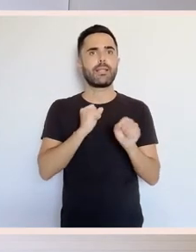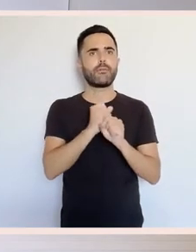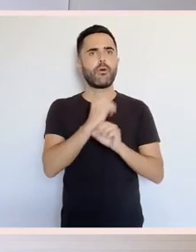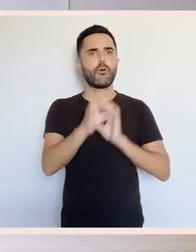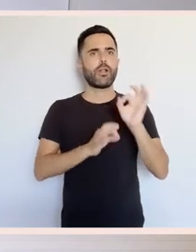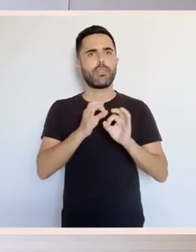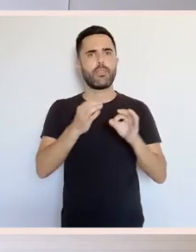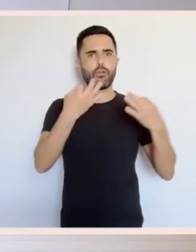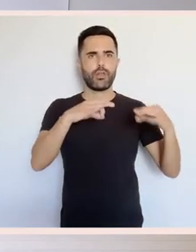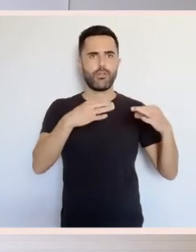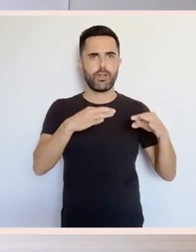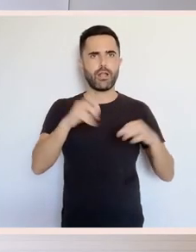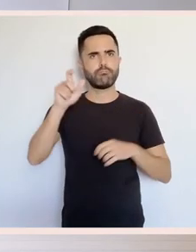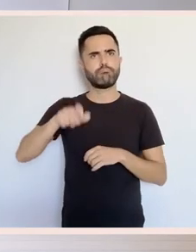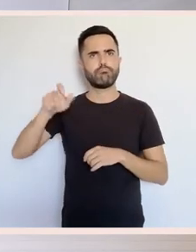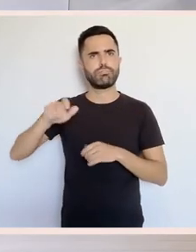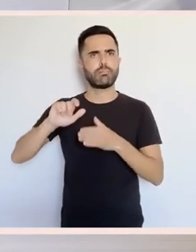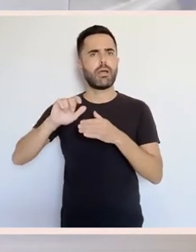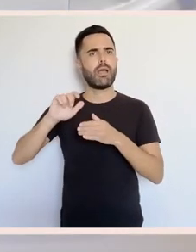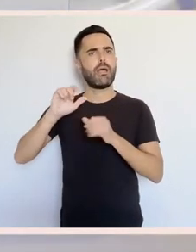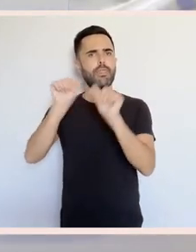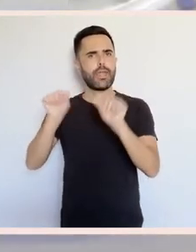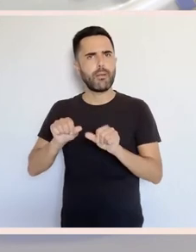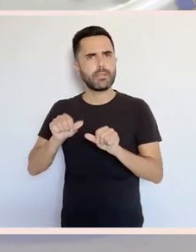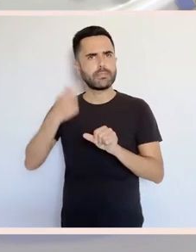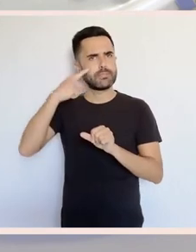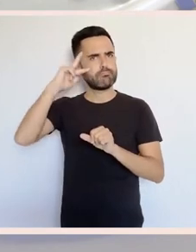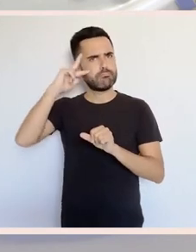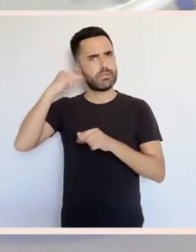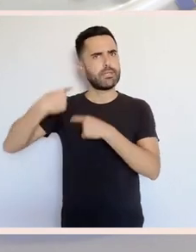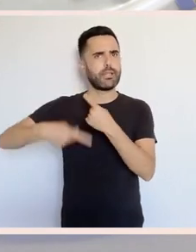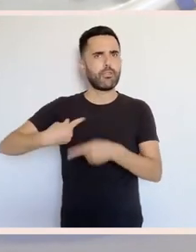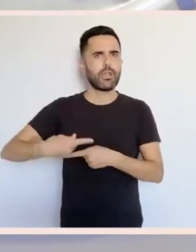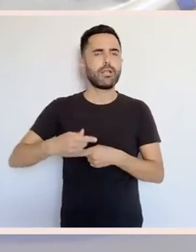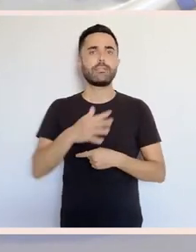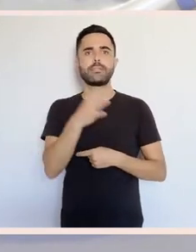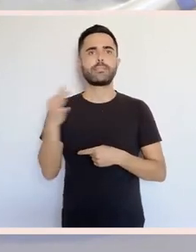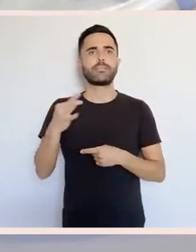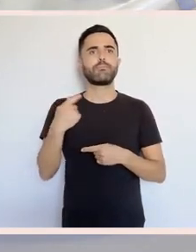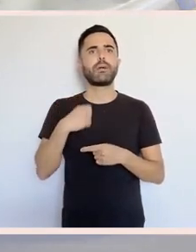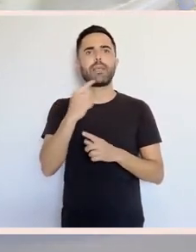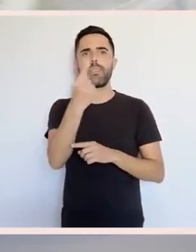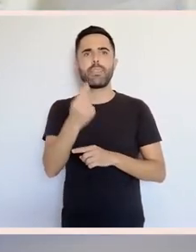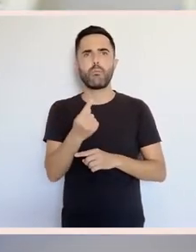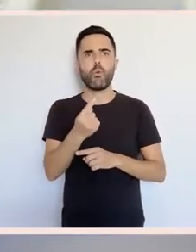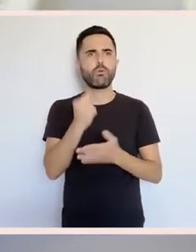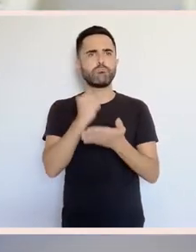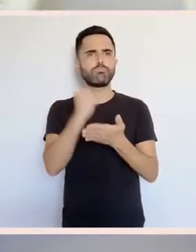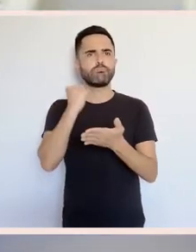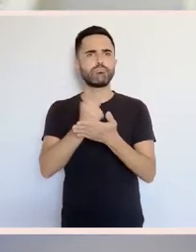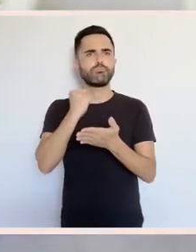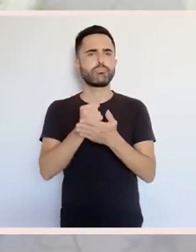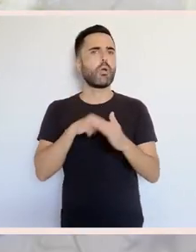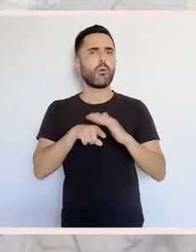técnicas na estampación que permite ser un difusor de motivos decorativos que van a ser un proceso moi rápido e moi eficaz.